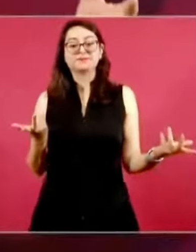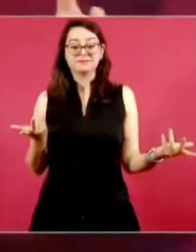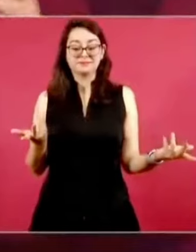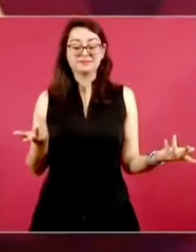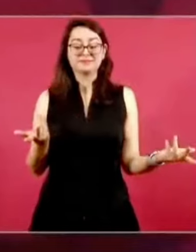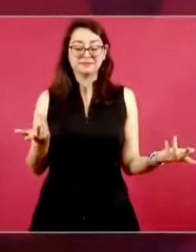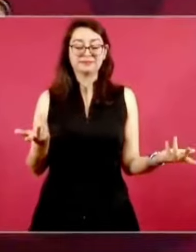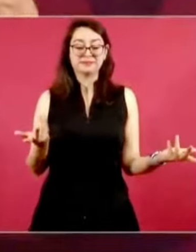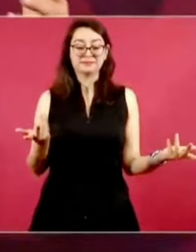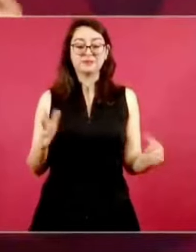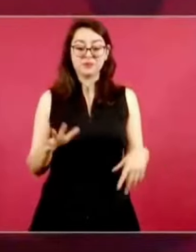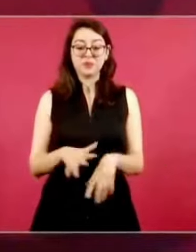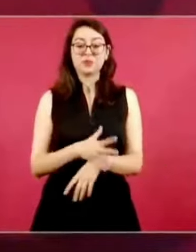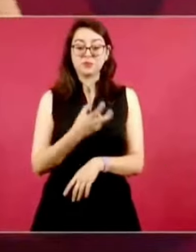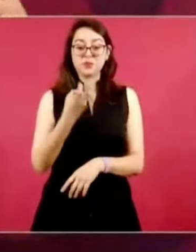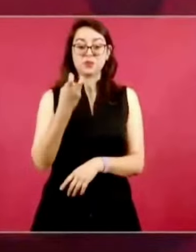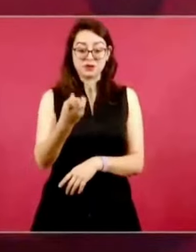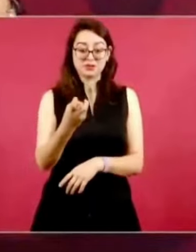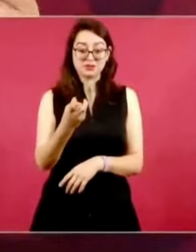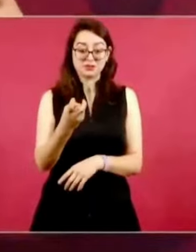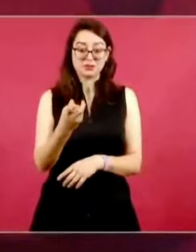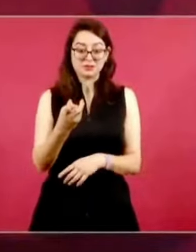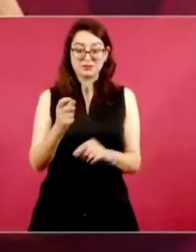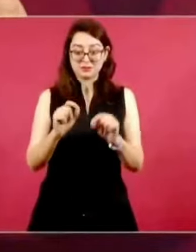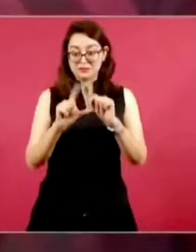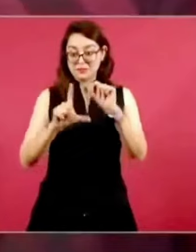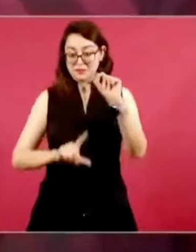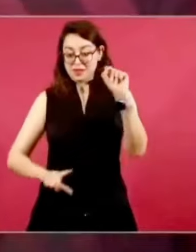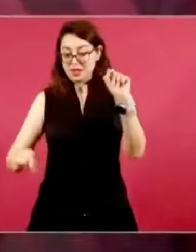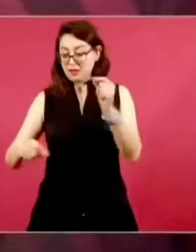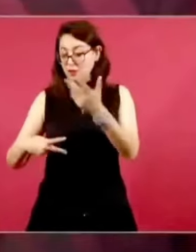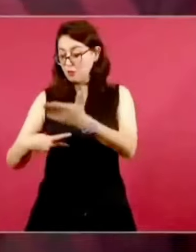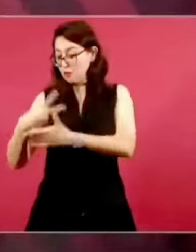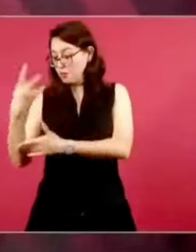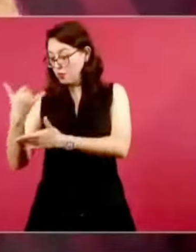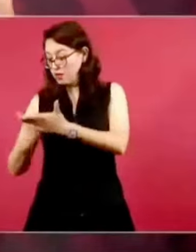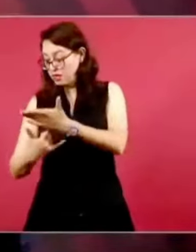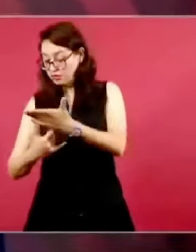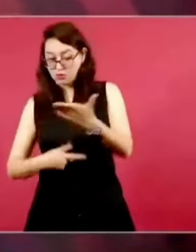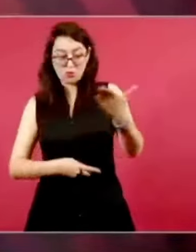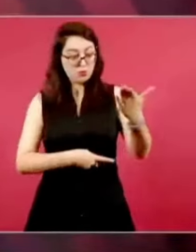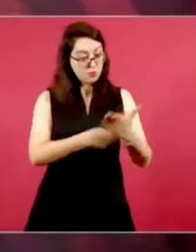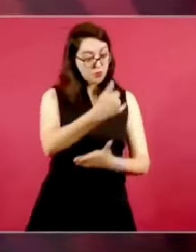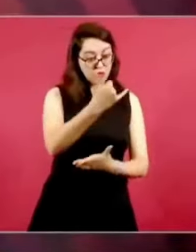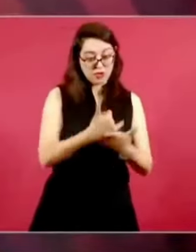hay dos proyectos distintos y contrapuestos de nación